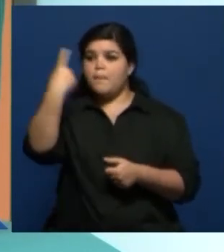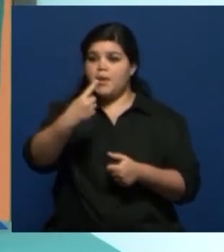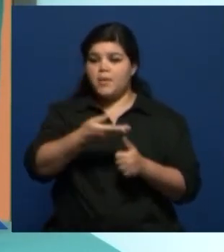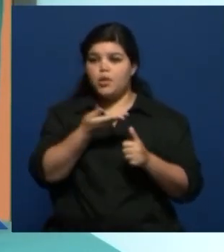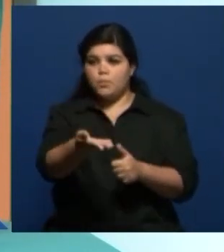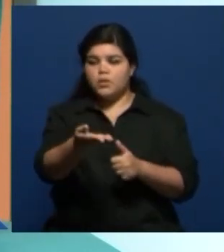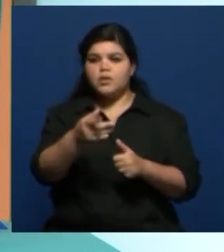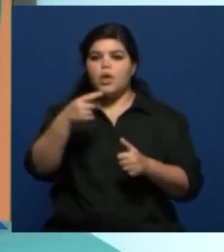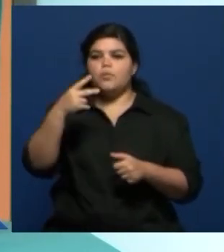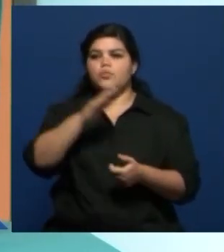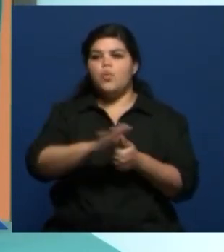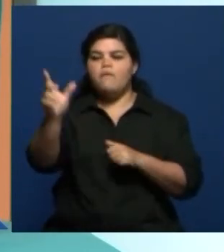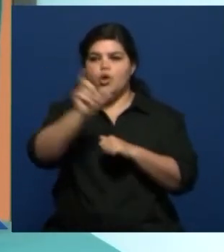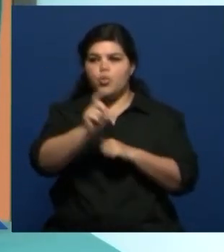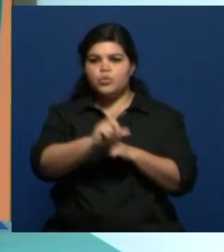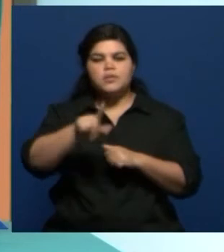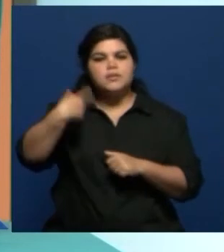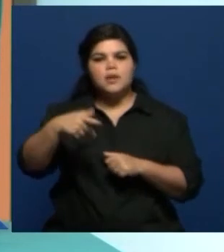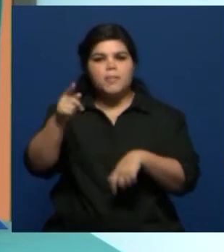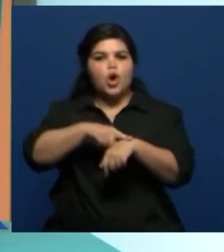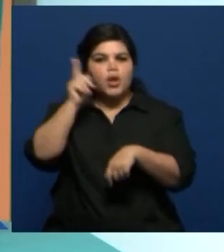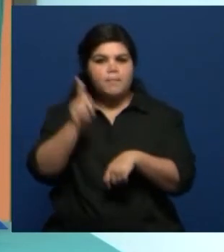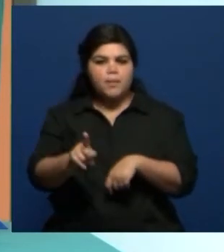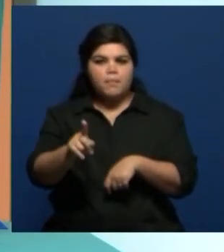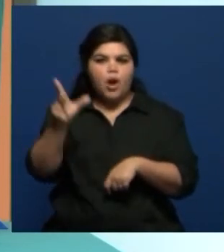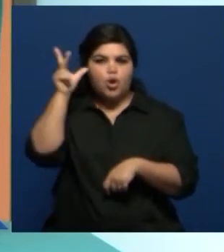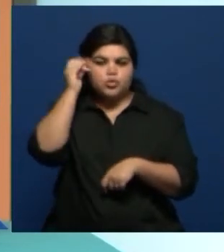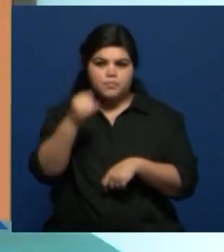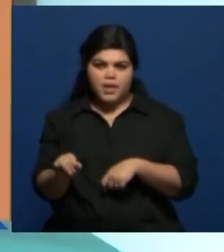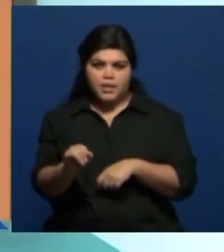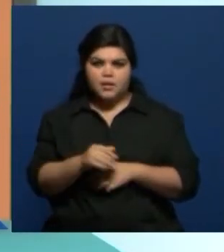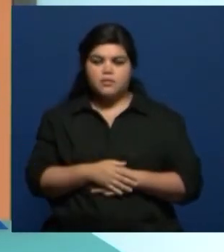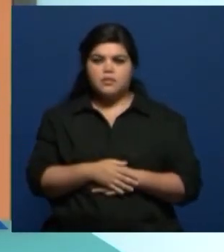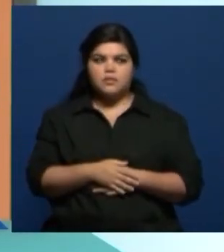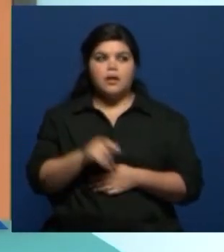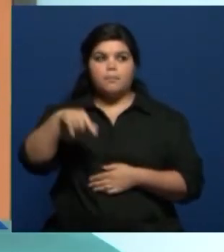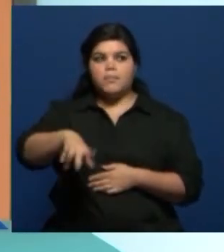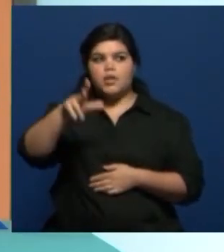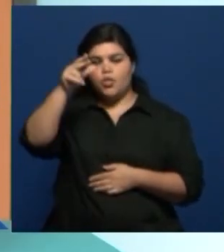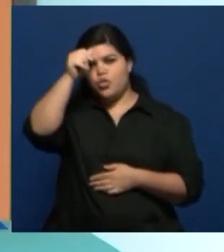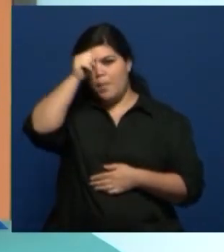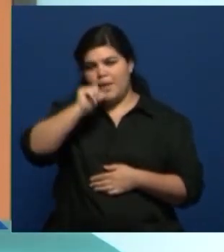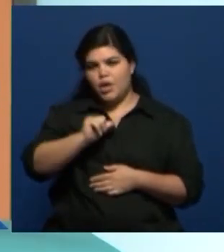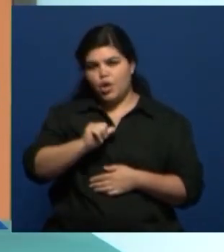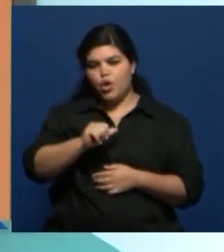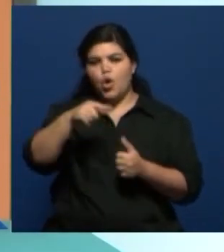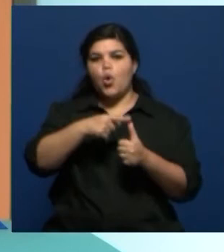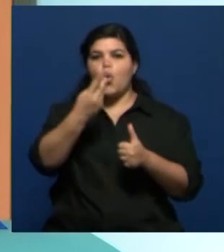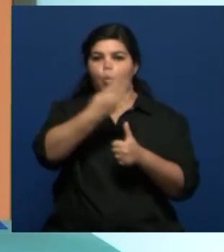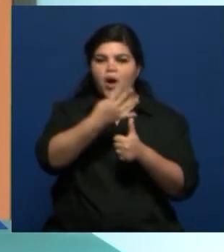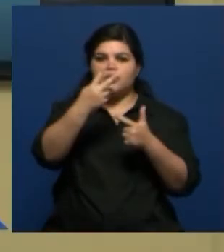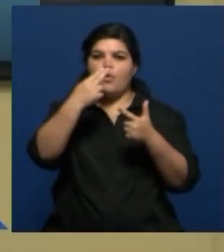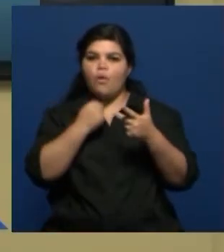el dúo nuevo Cuyo. Va a ser siempre a las 20, 30 horas. Por lo tanto empieza este domingo cuatro y sigue el once, el